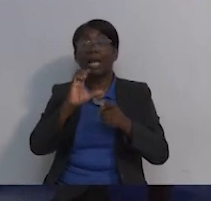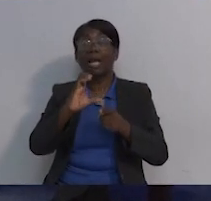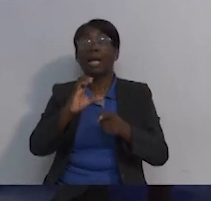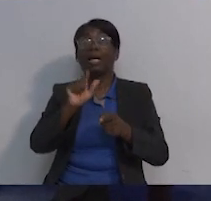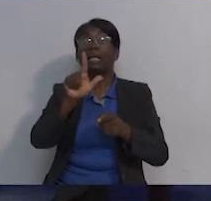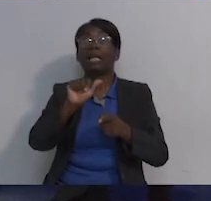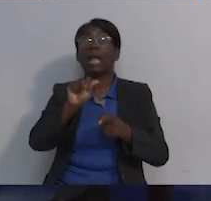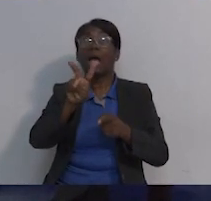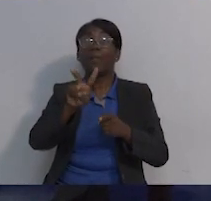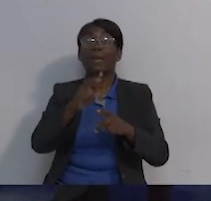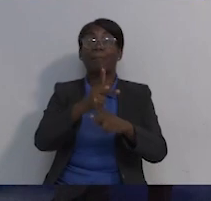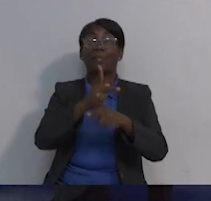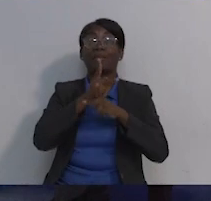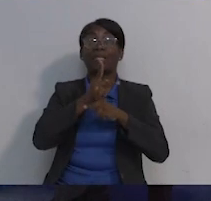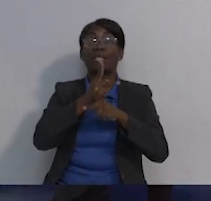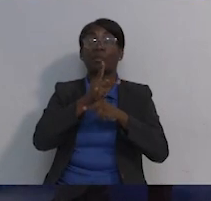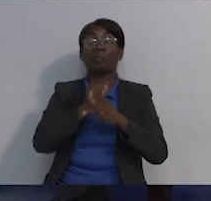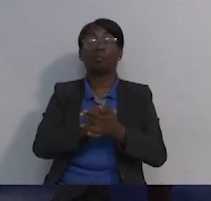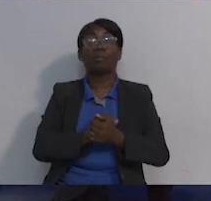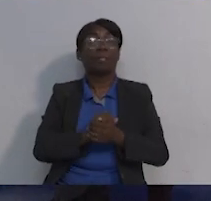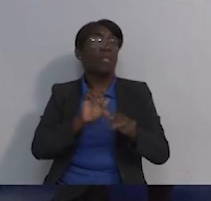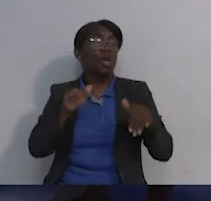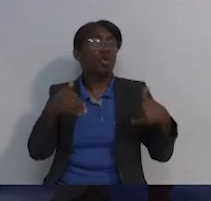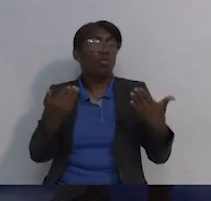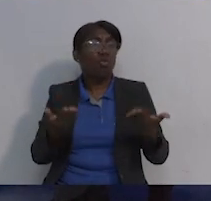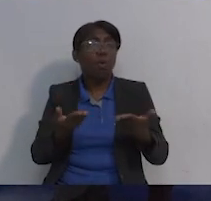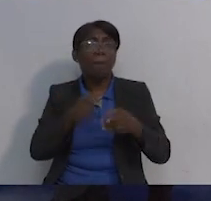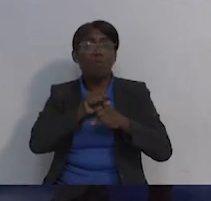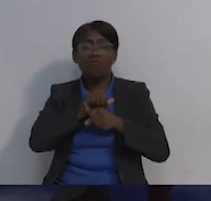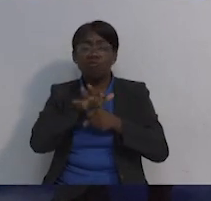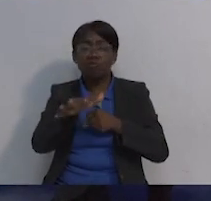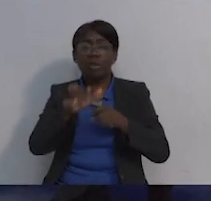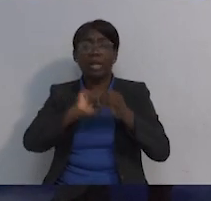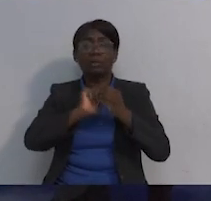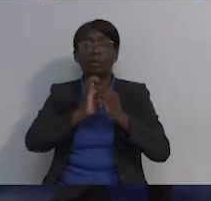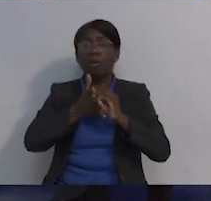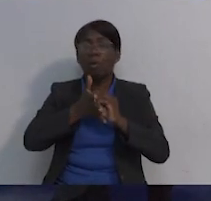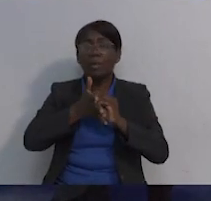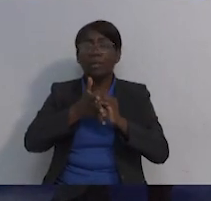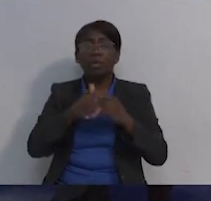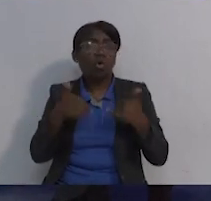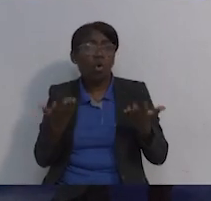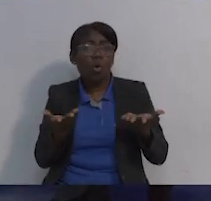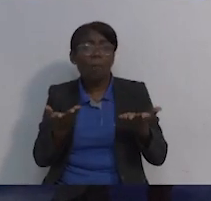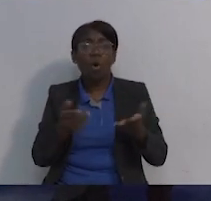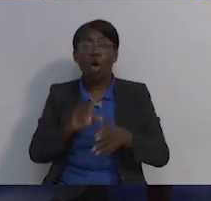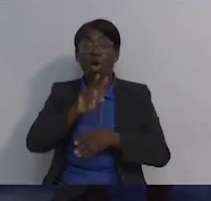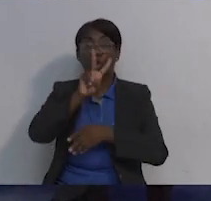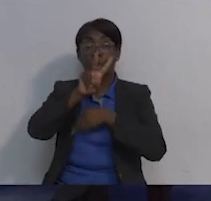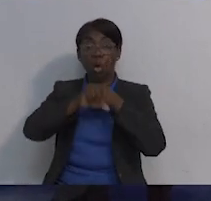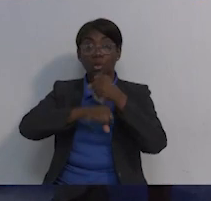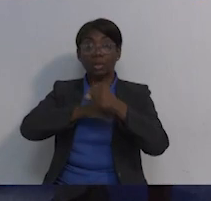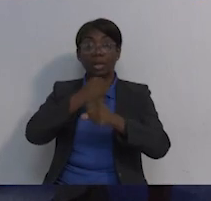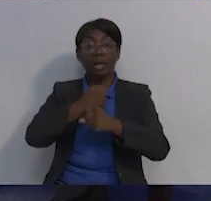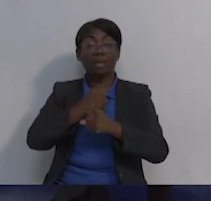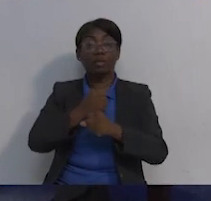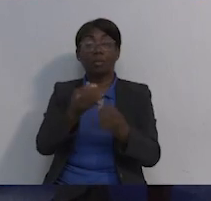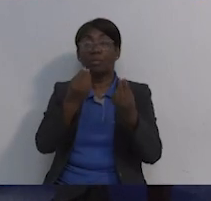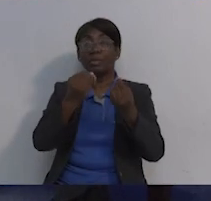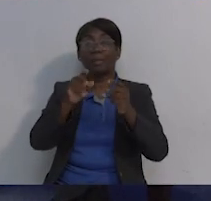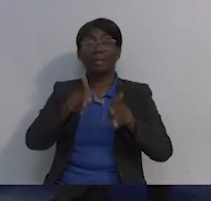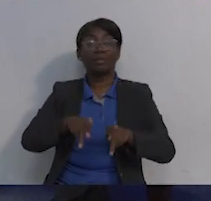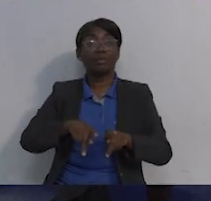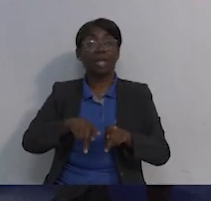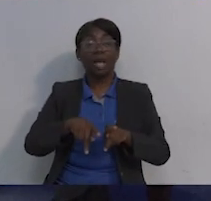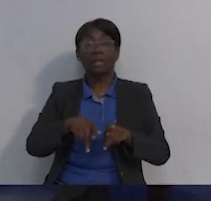palabra clave es la prevención. Ahora, ¿cómo afectó el COVID? Porque en